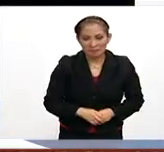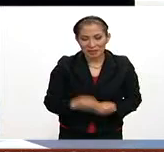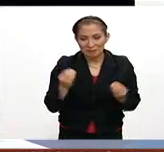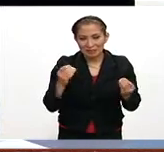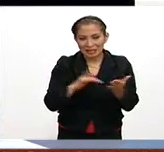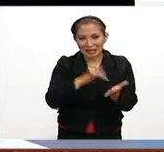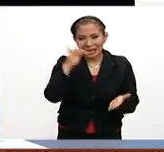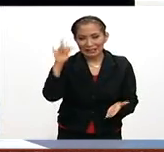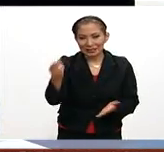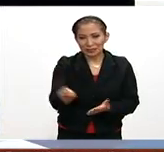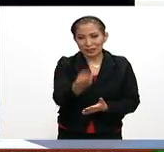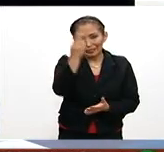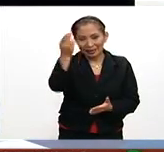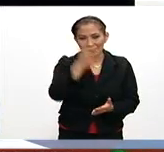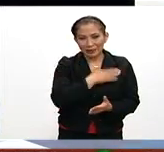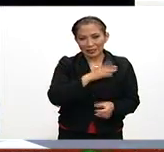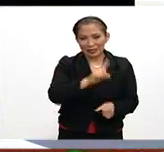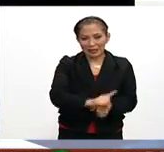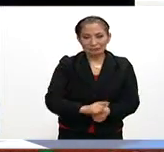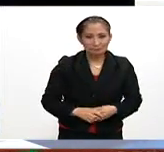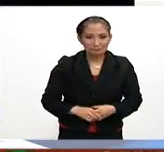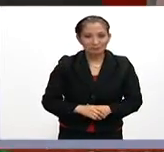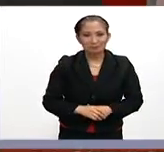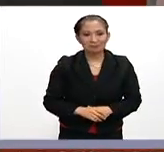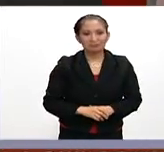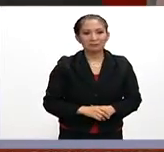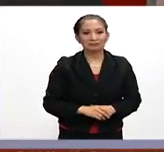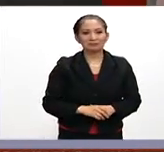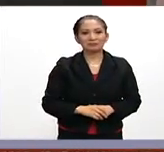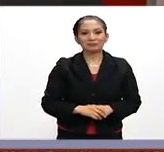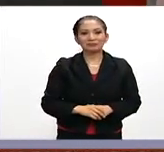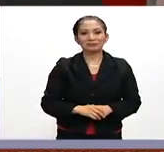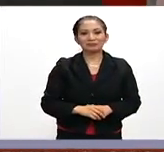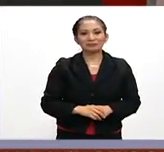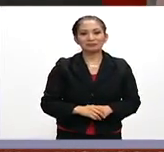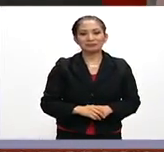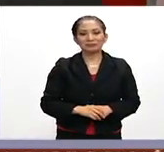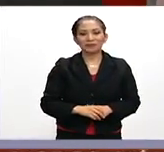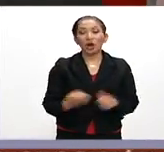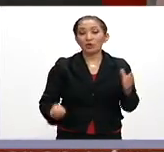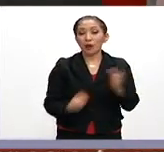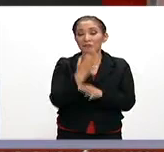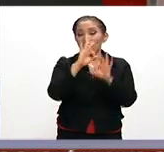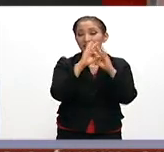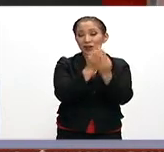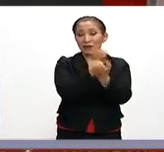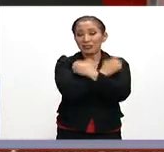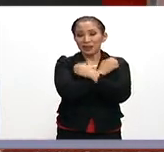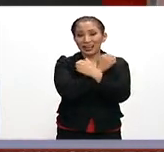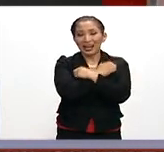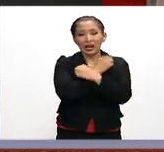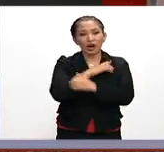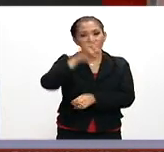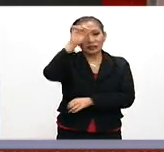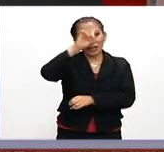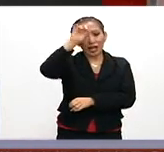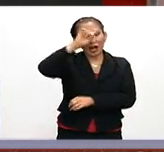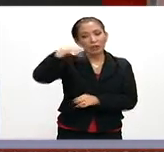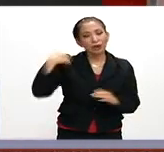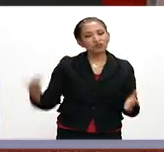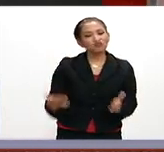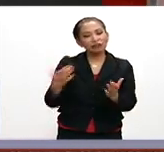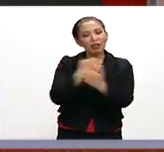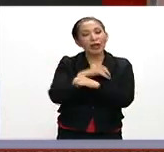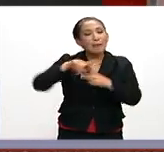Muchas gracias a ustedes. Que tengan buen día. Y con un nuevo modelo educativo, el Consejo Nacional de Fomento